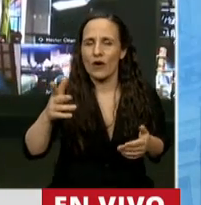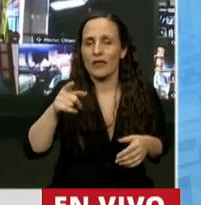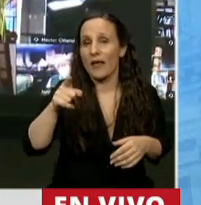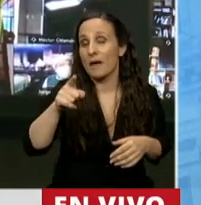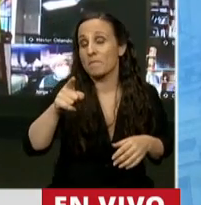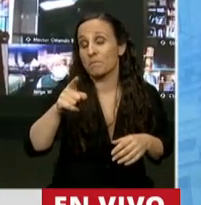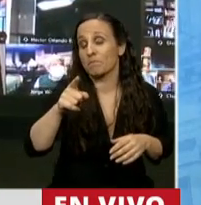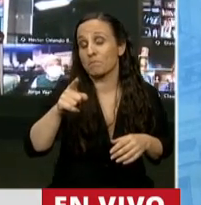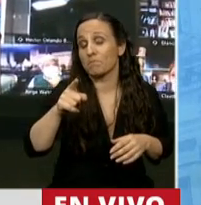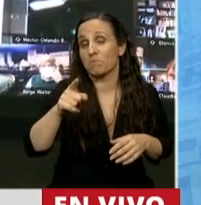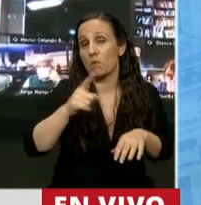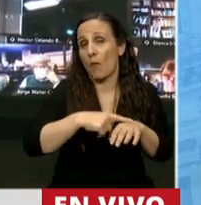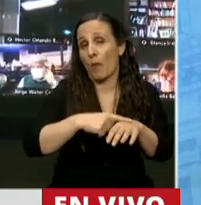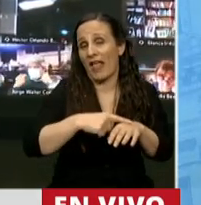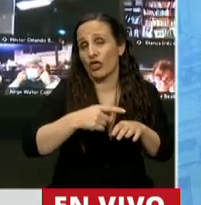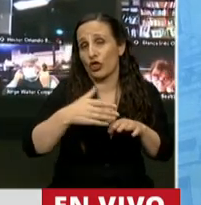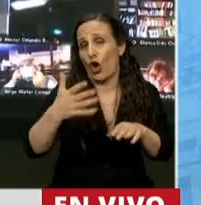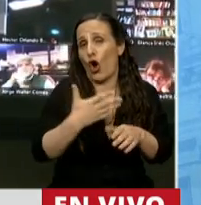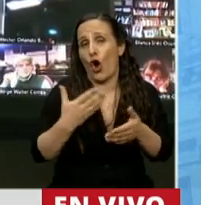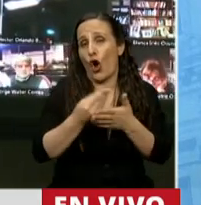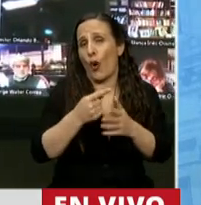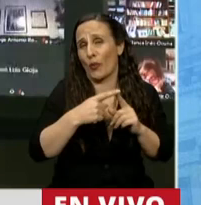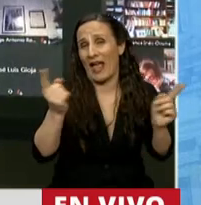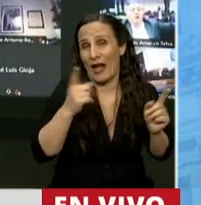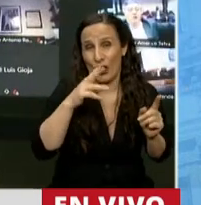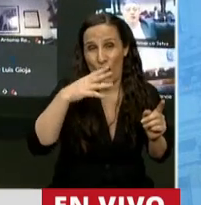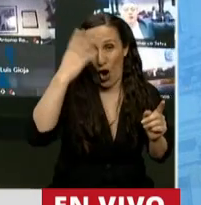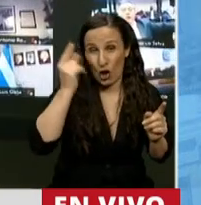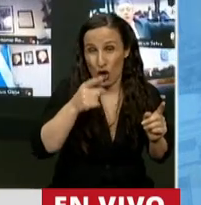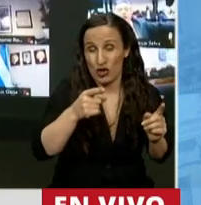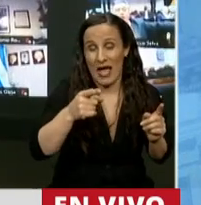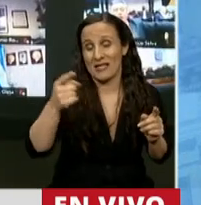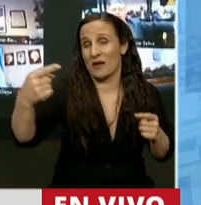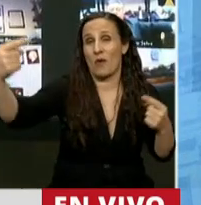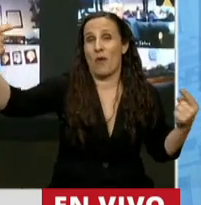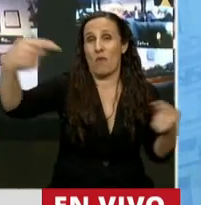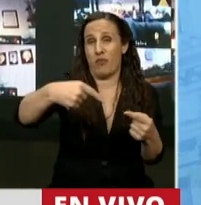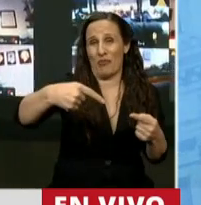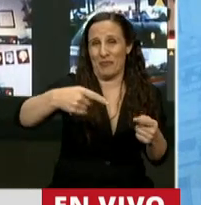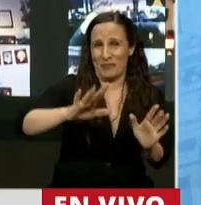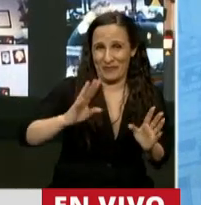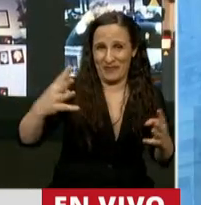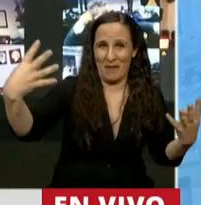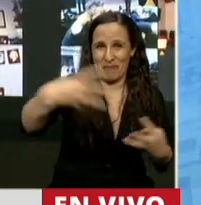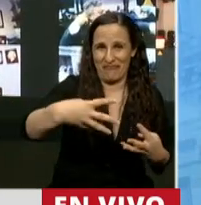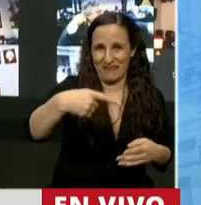su largo gobierno se terminaron enfrentando con las armas a rosas.